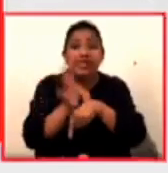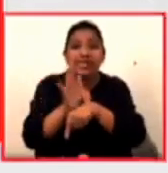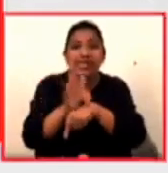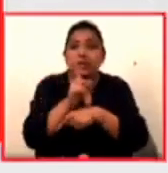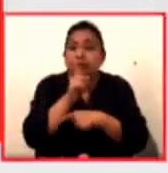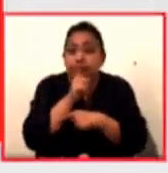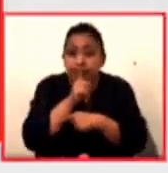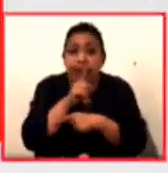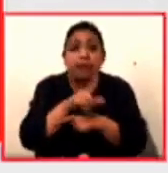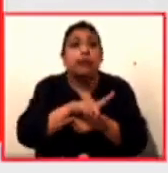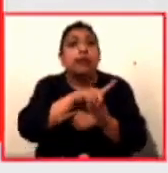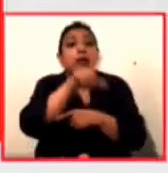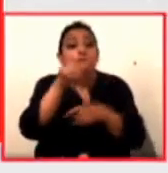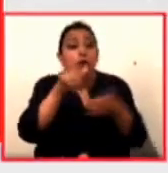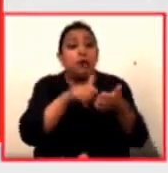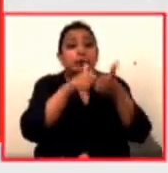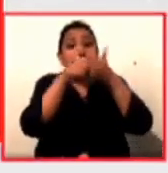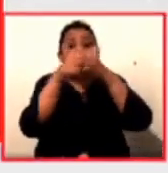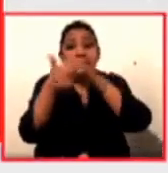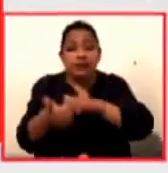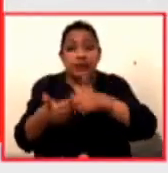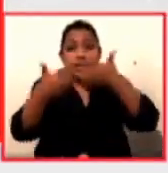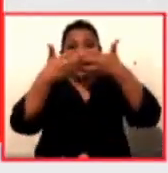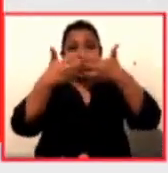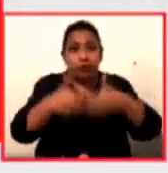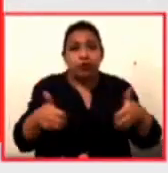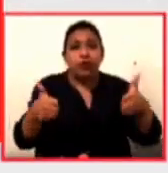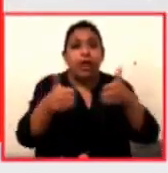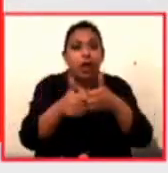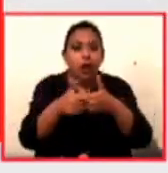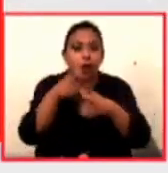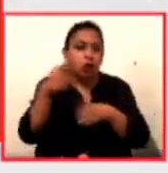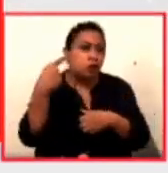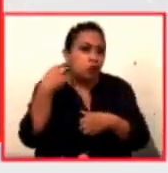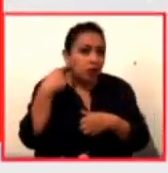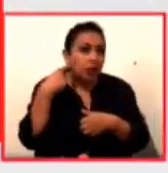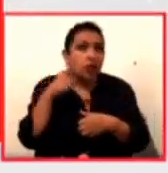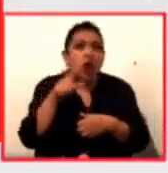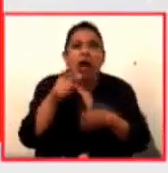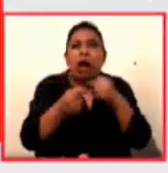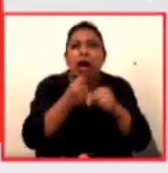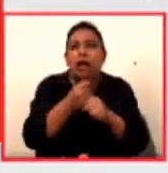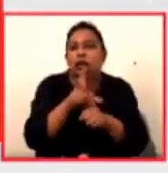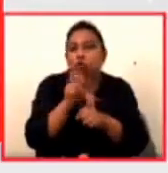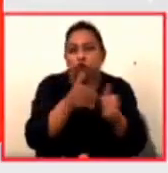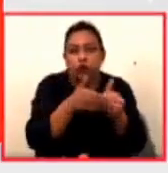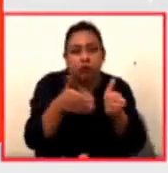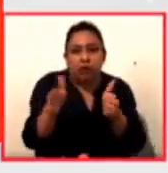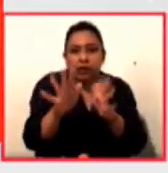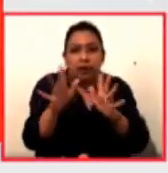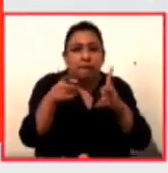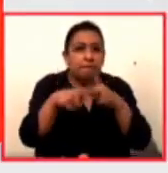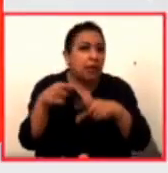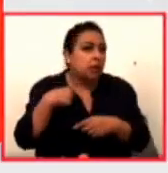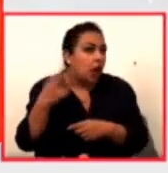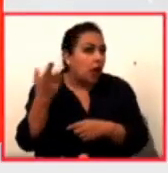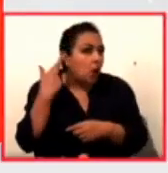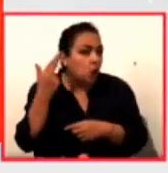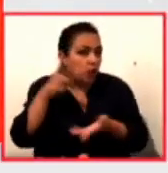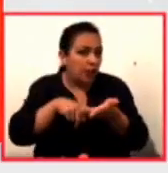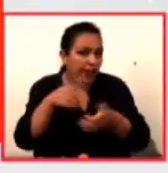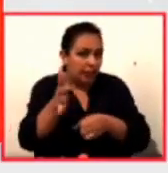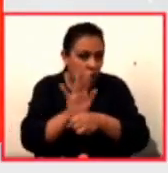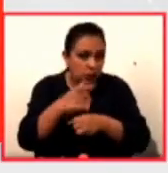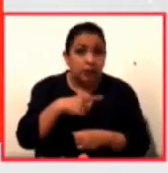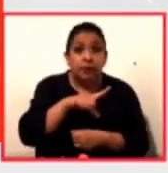aborda la transformación de la industria con la llegada del sonido en la década de los años 30. Luego de estos ocho